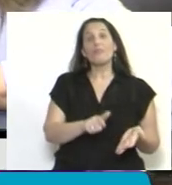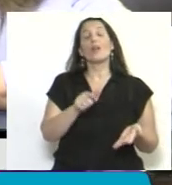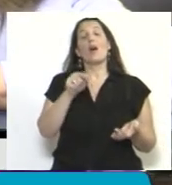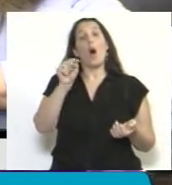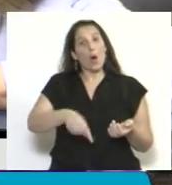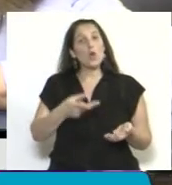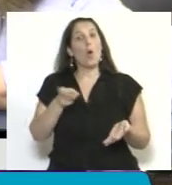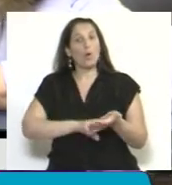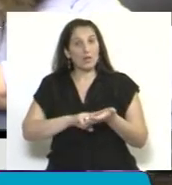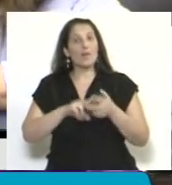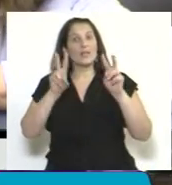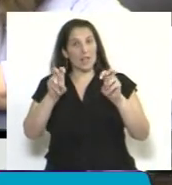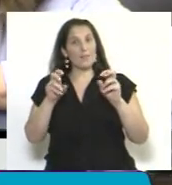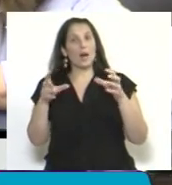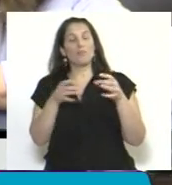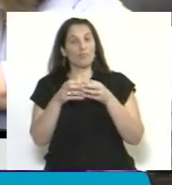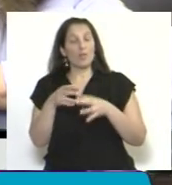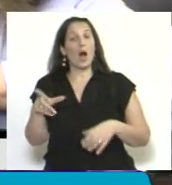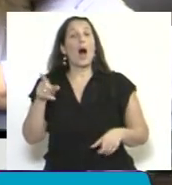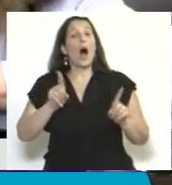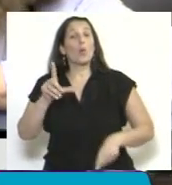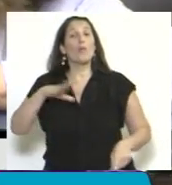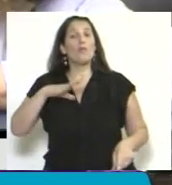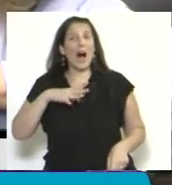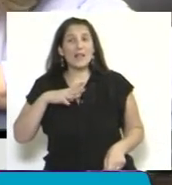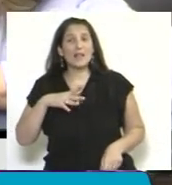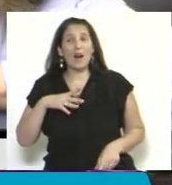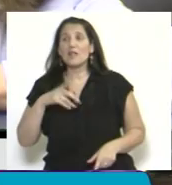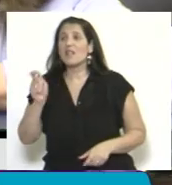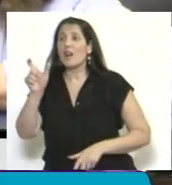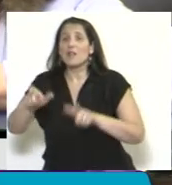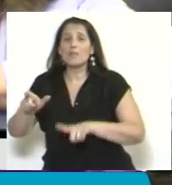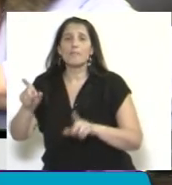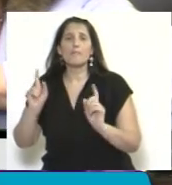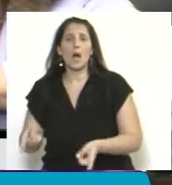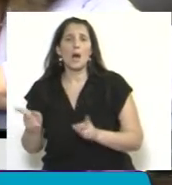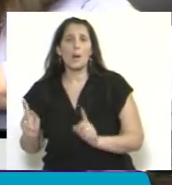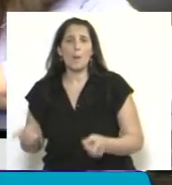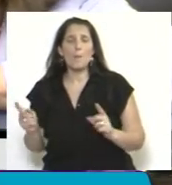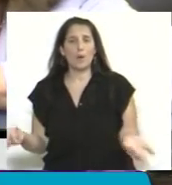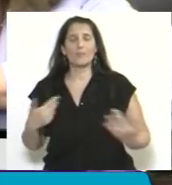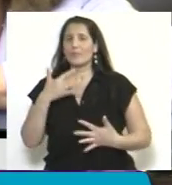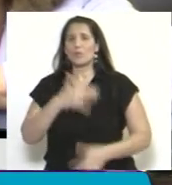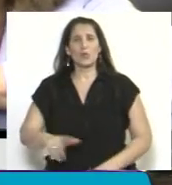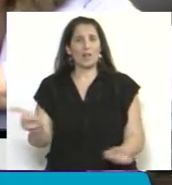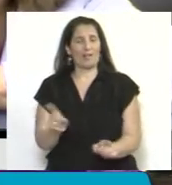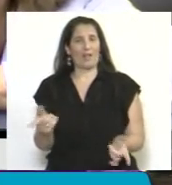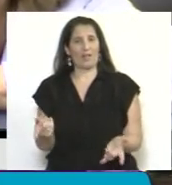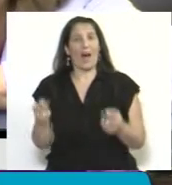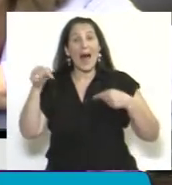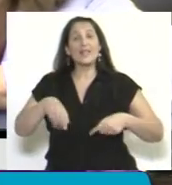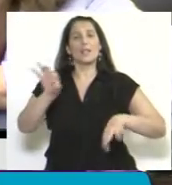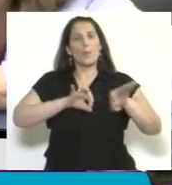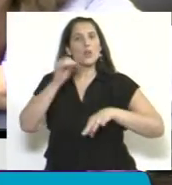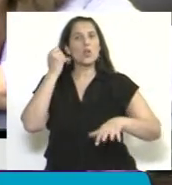tratarse y los que faltan son los mismos, no se entiende. Este proyecto tuvo un